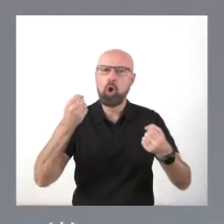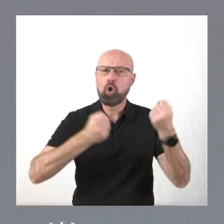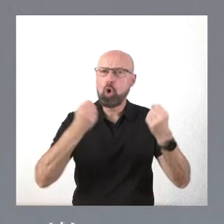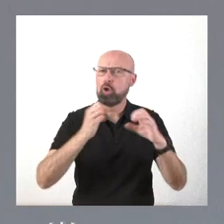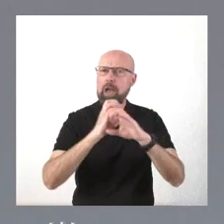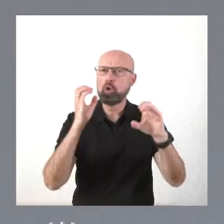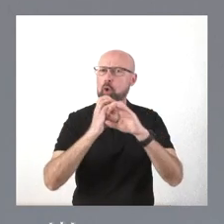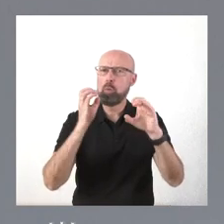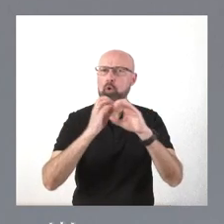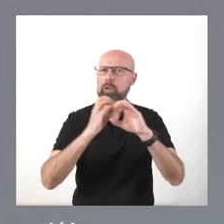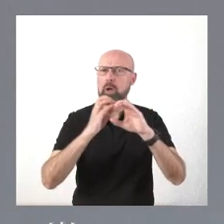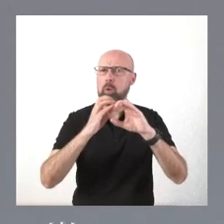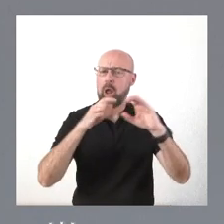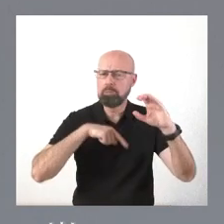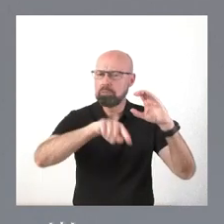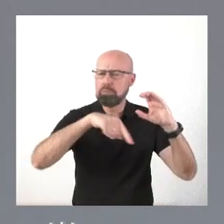acueducto.